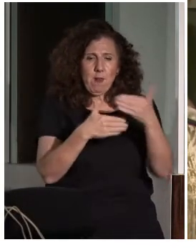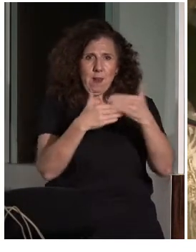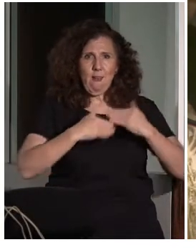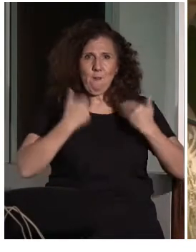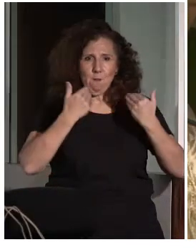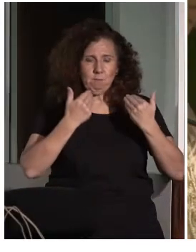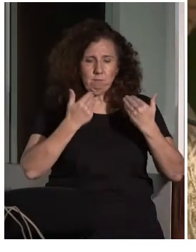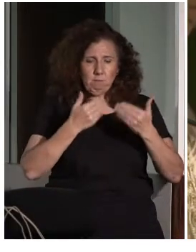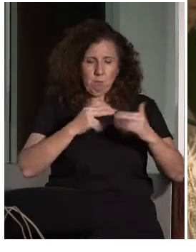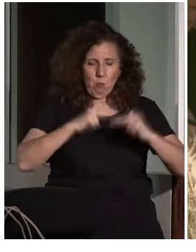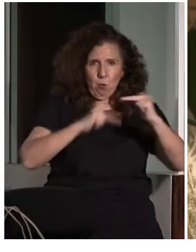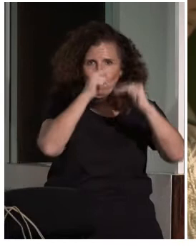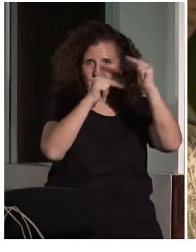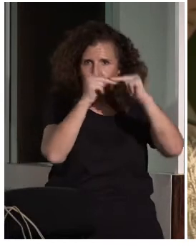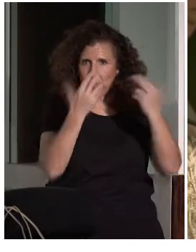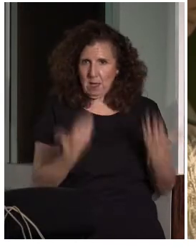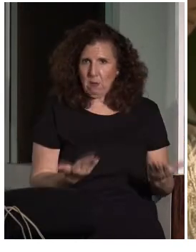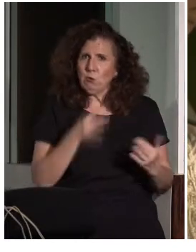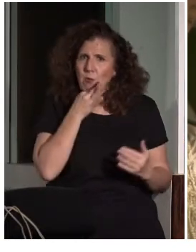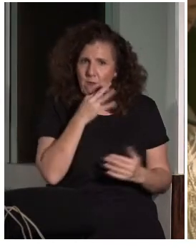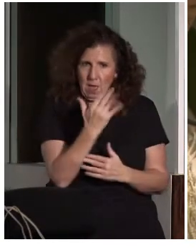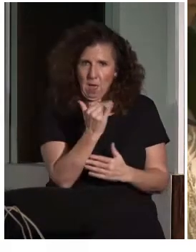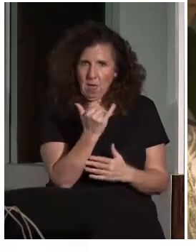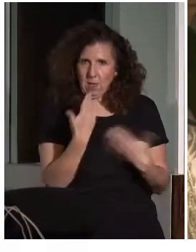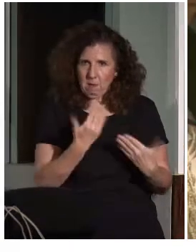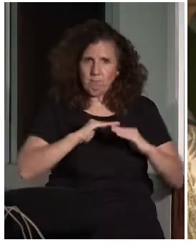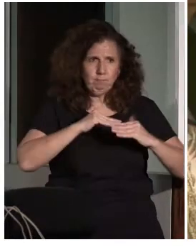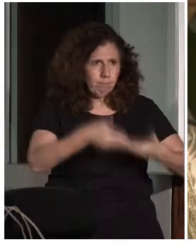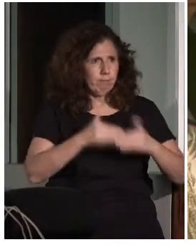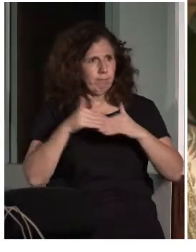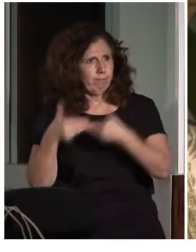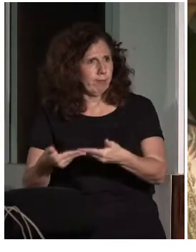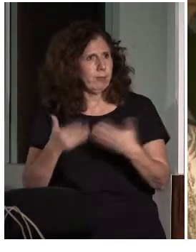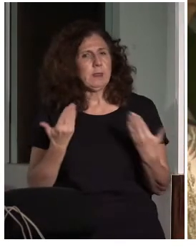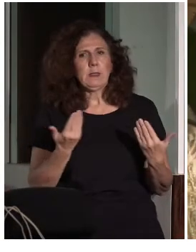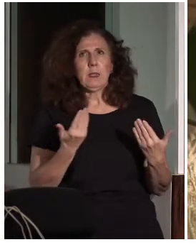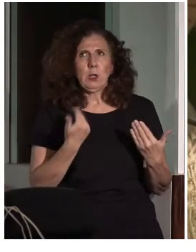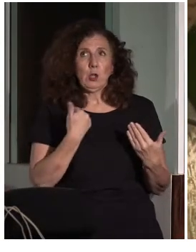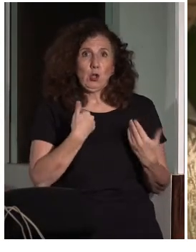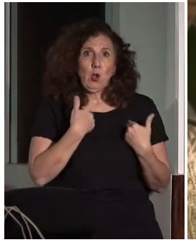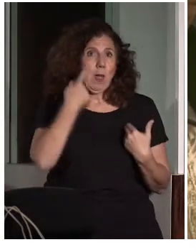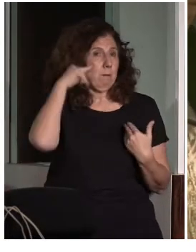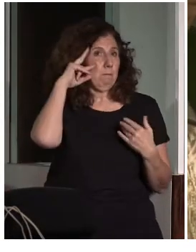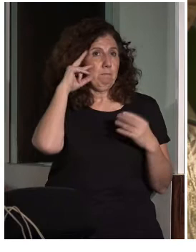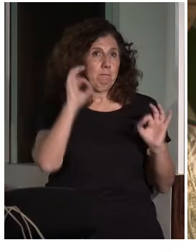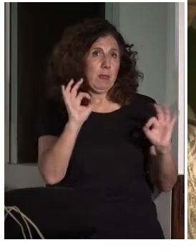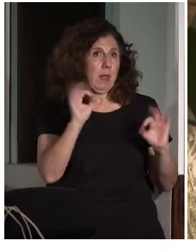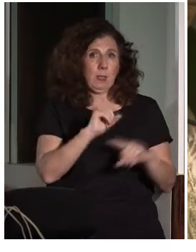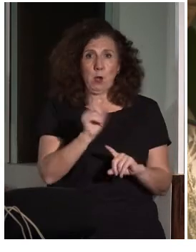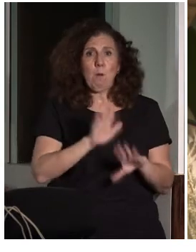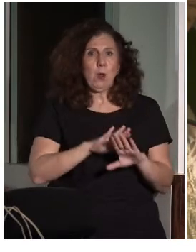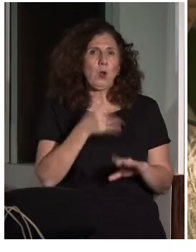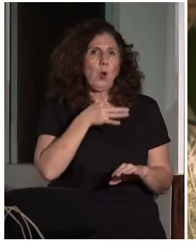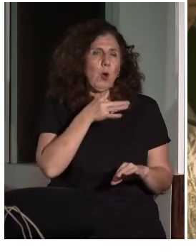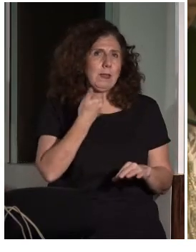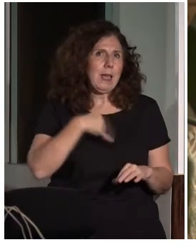Todavía queda. Yo, ahora que no soy especialista, pues estoy escuchando cómo se están hablando de que todavía quedan